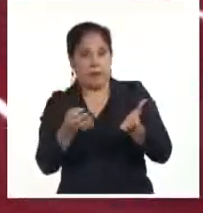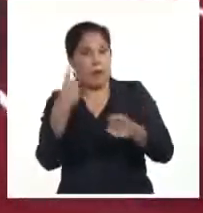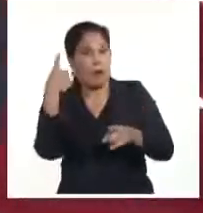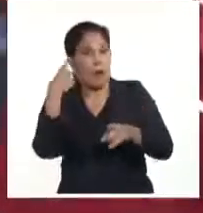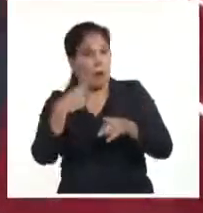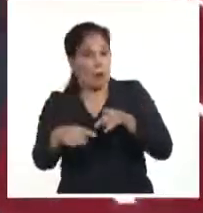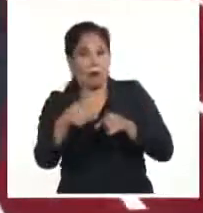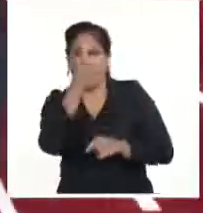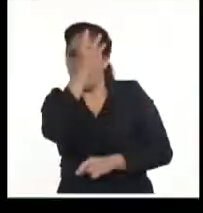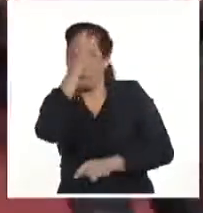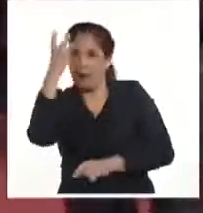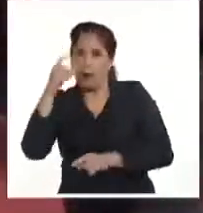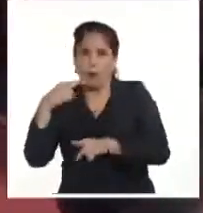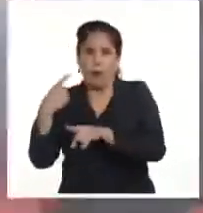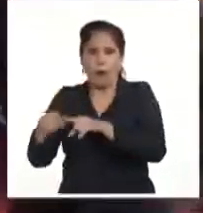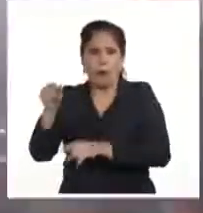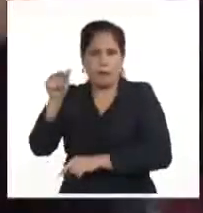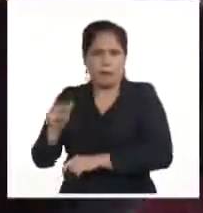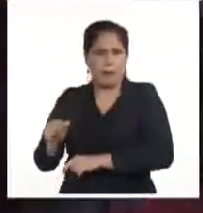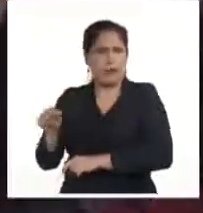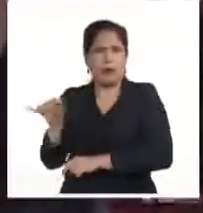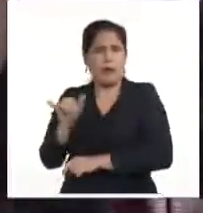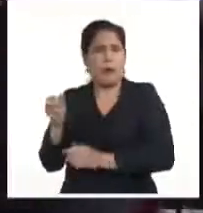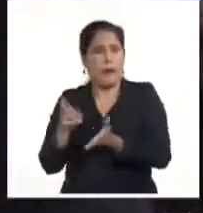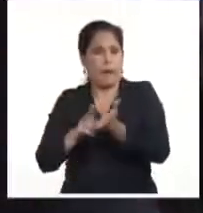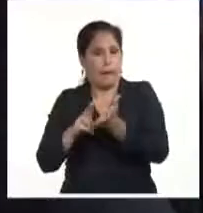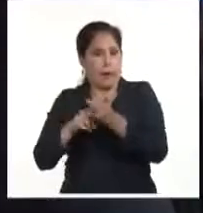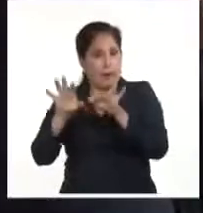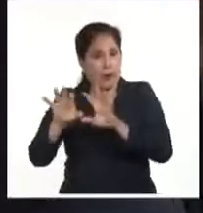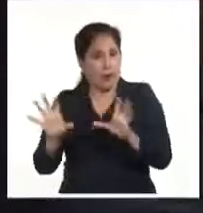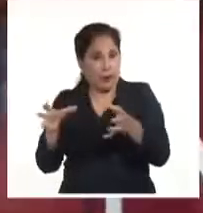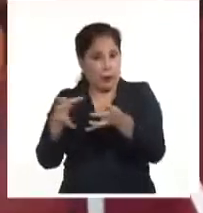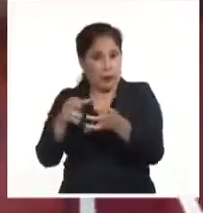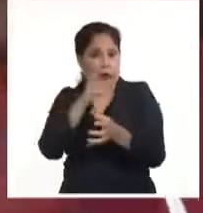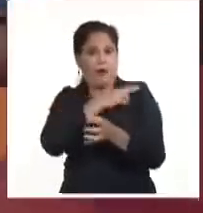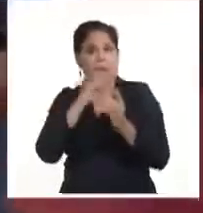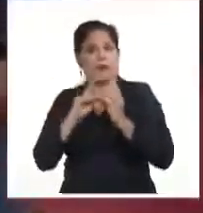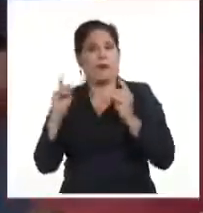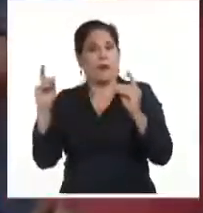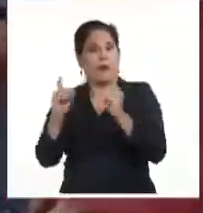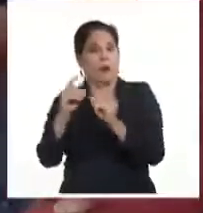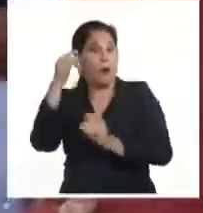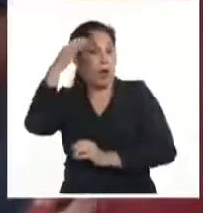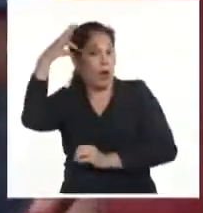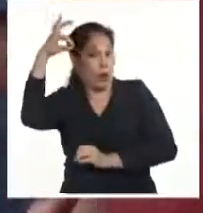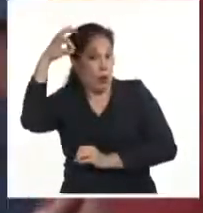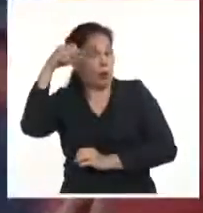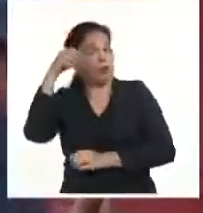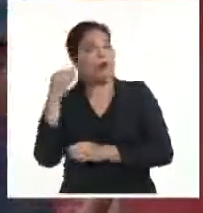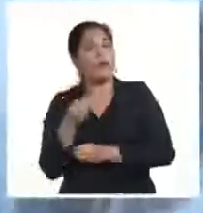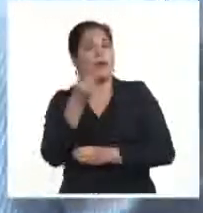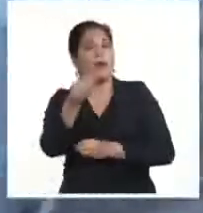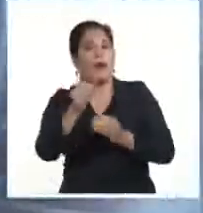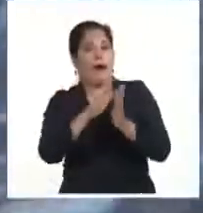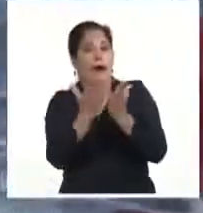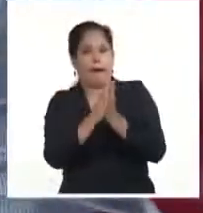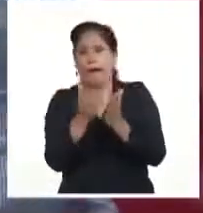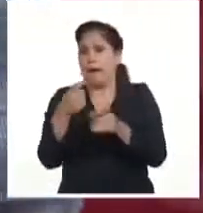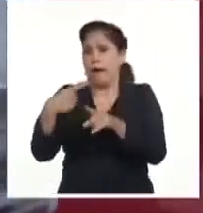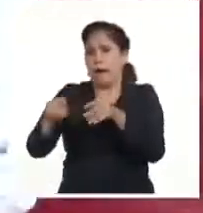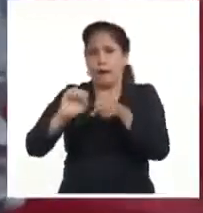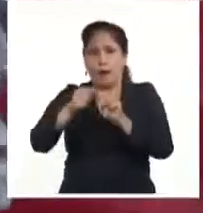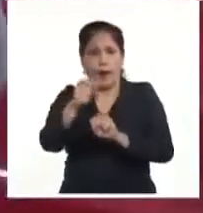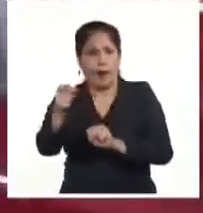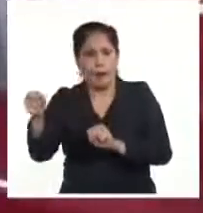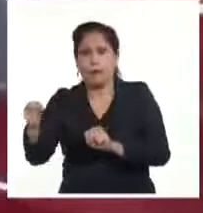Morales Ojeda y Rogelio Polanco Fuentes, integrante del secretariado y jefe del Departamento Ideológico, entregaron reconocimientos a